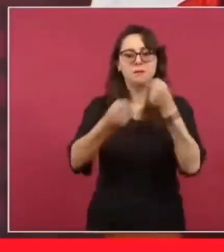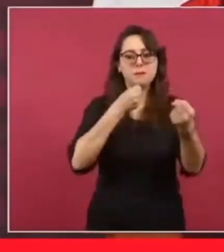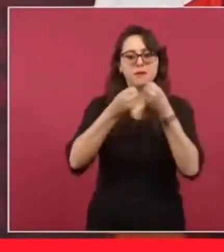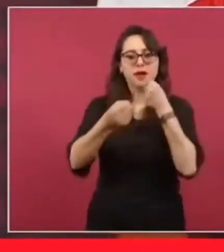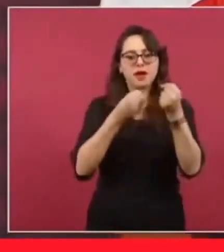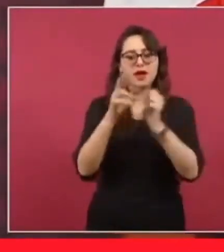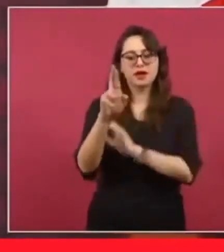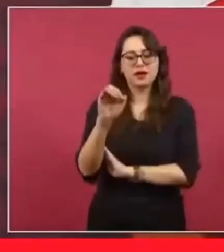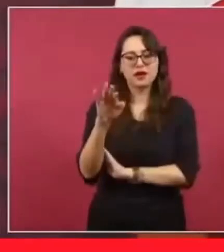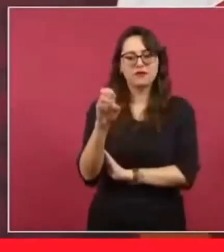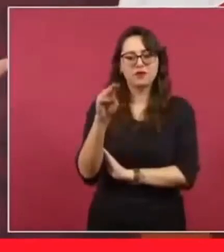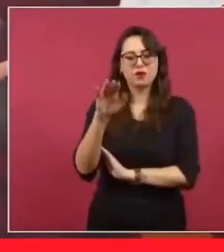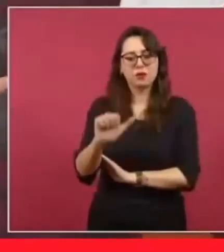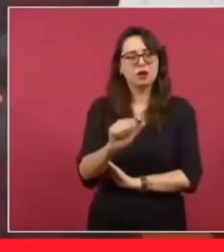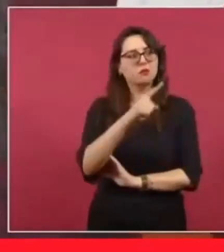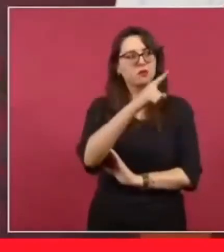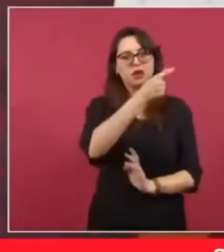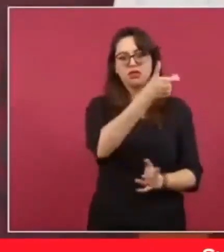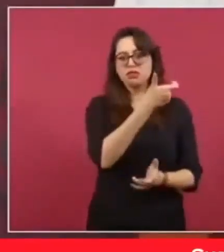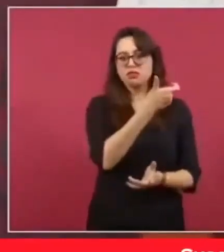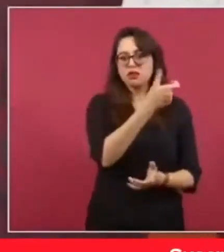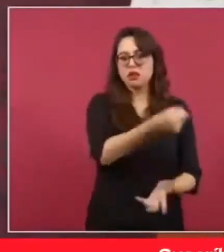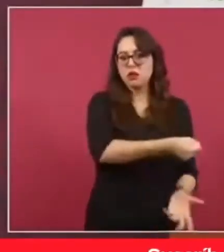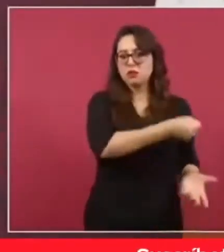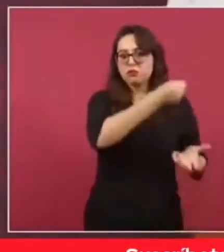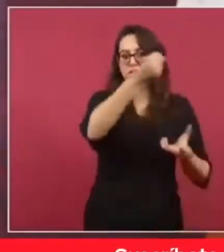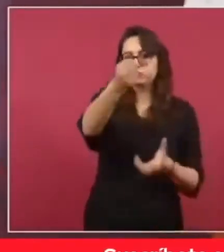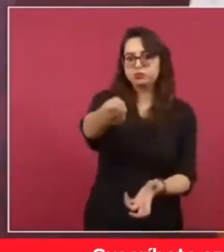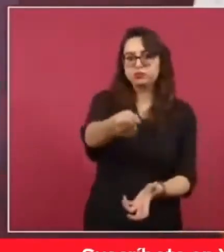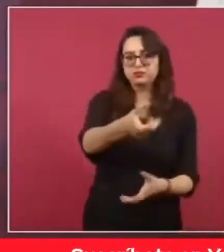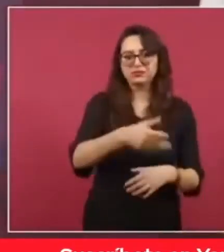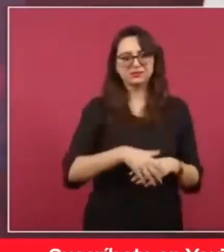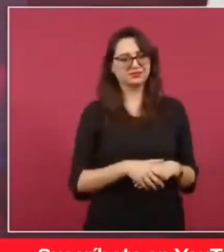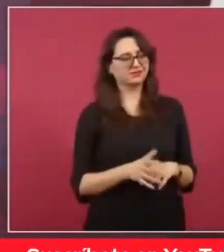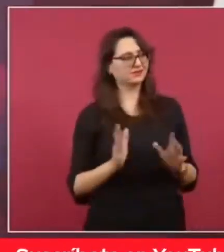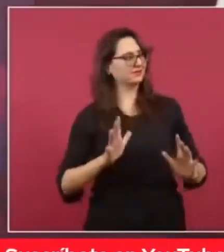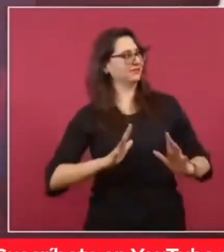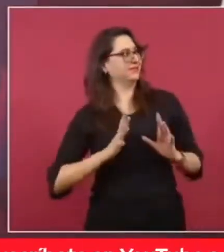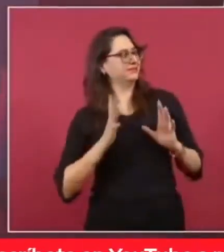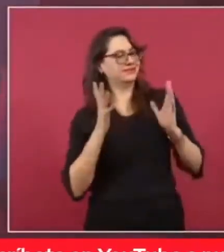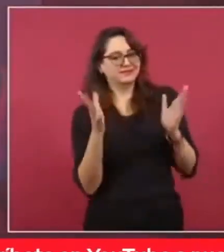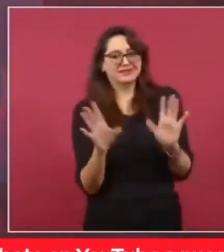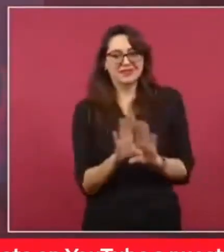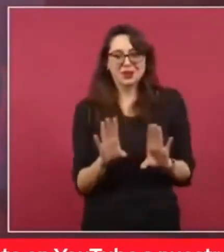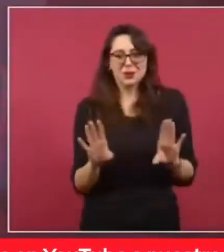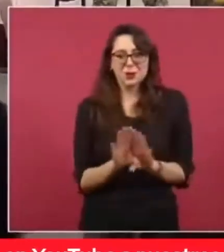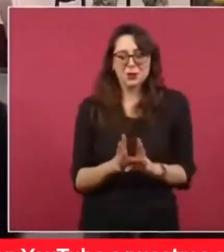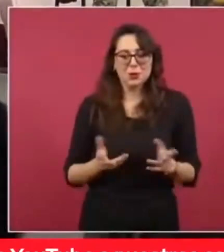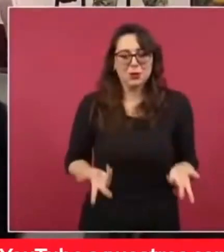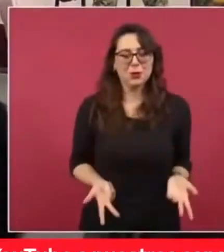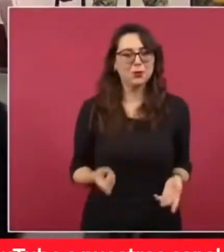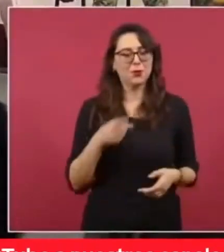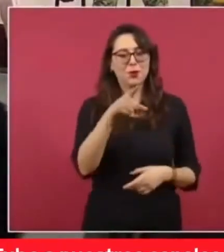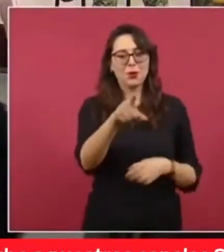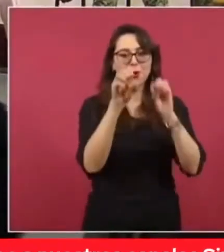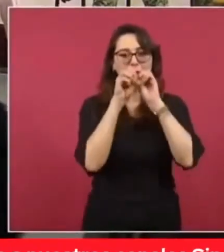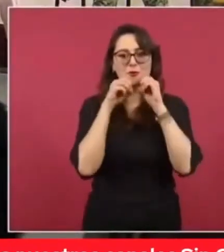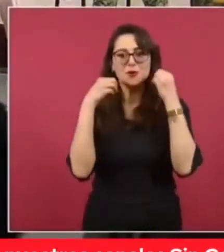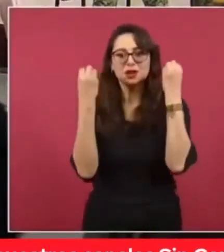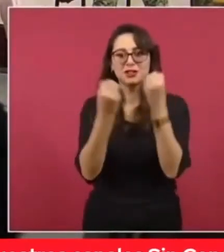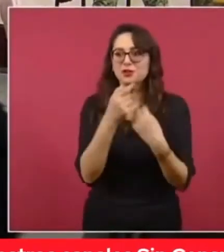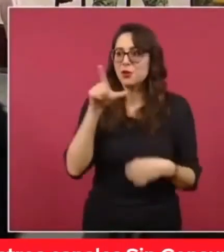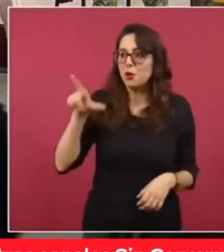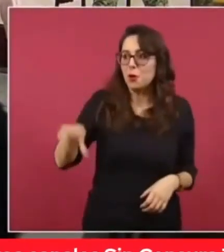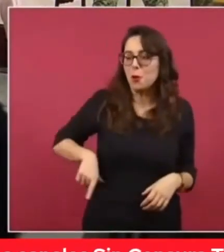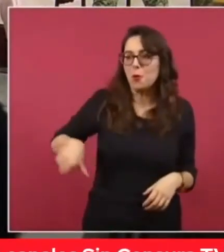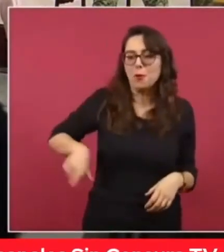¿Cómo le va a estar dando dinero el gobierno de Estados Unidos, una organización que abiertamente está en contra